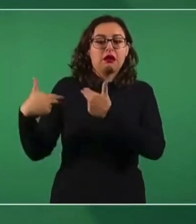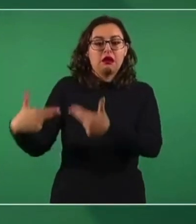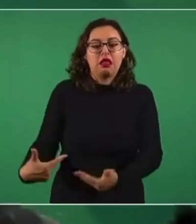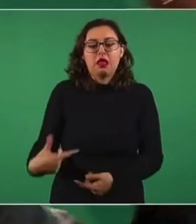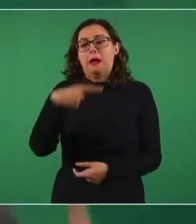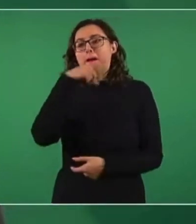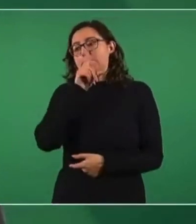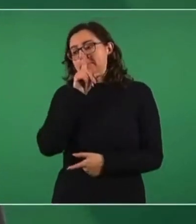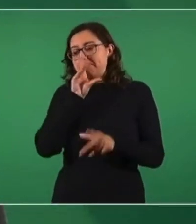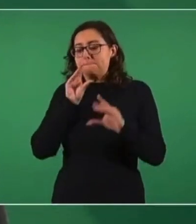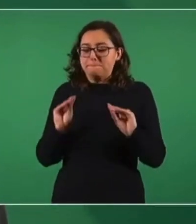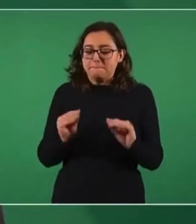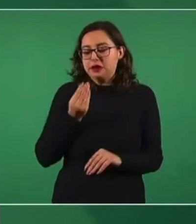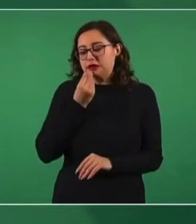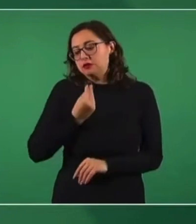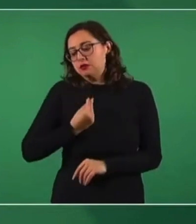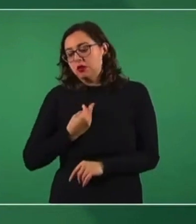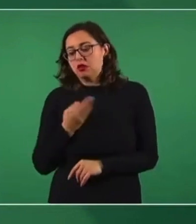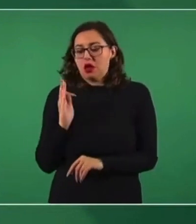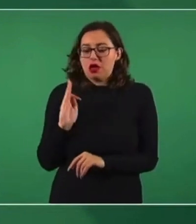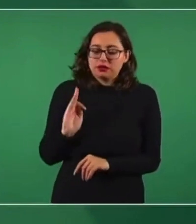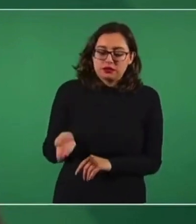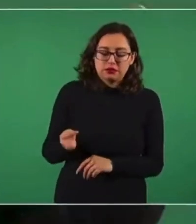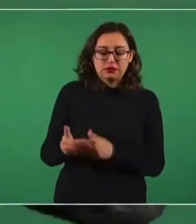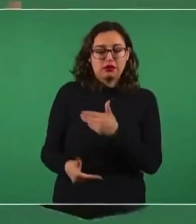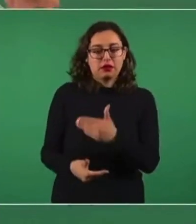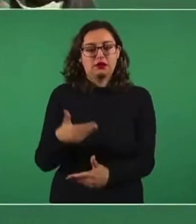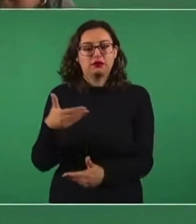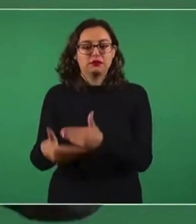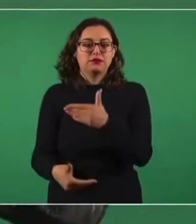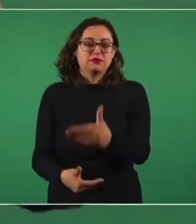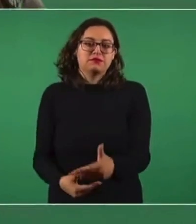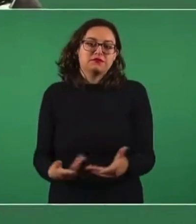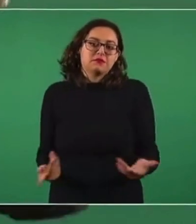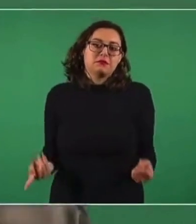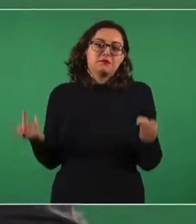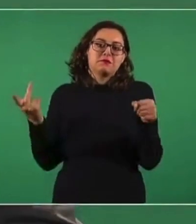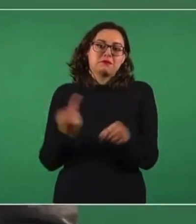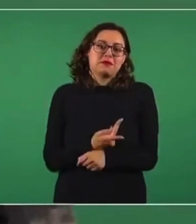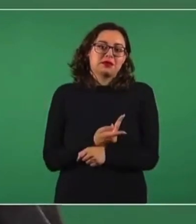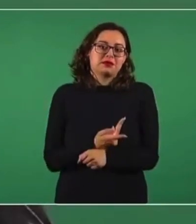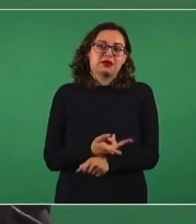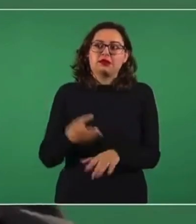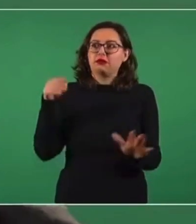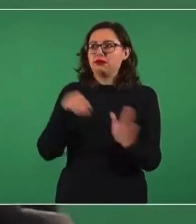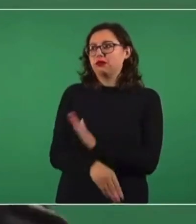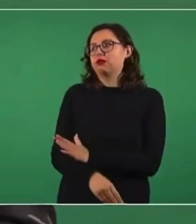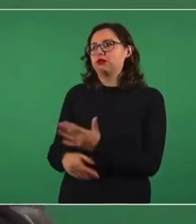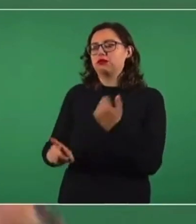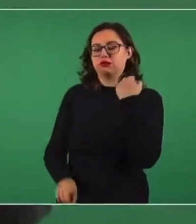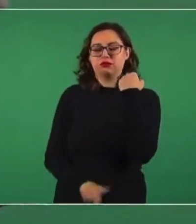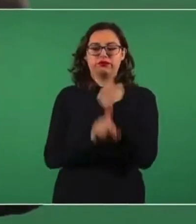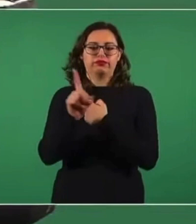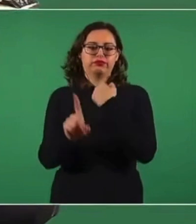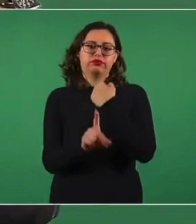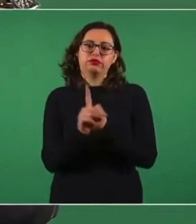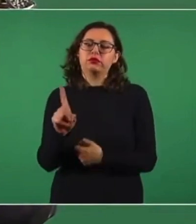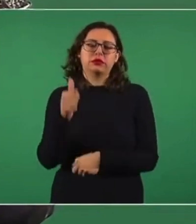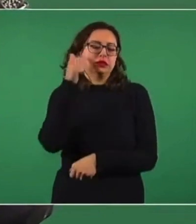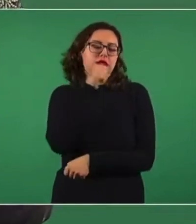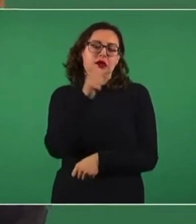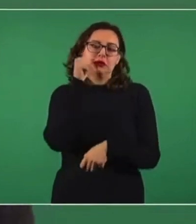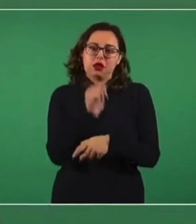lo asumieron y parte de la crisis actual, pues eso es lo que se viene arrastrando